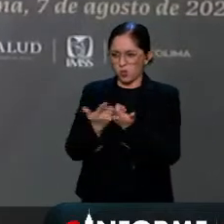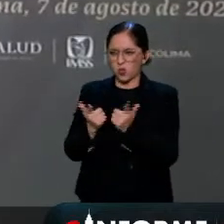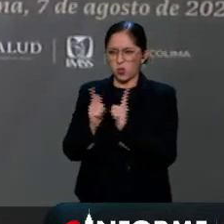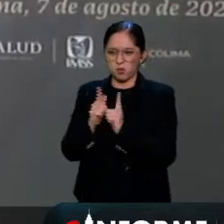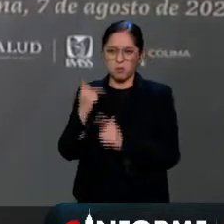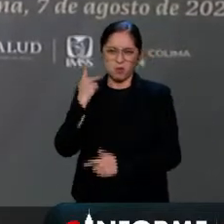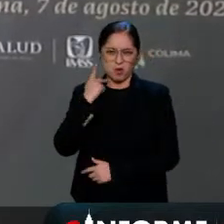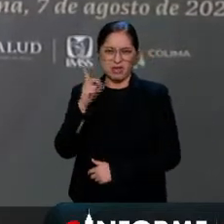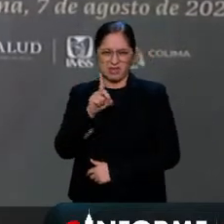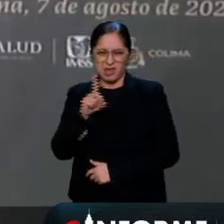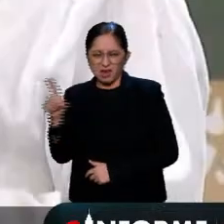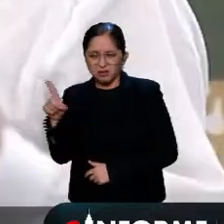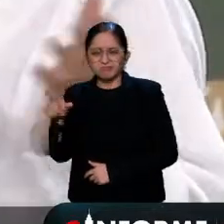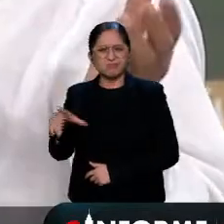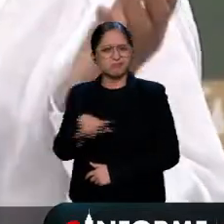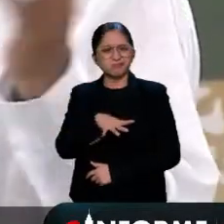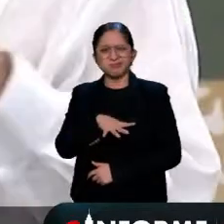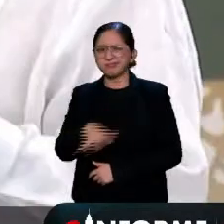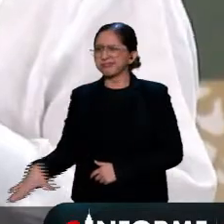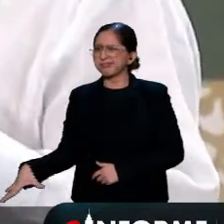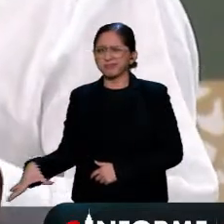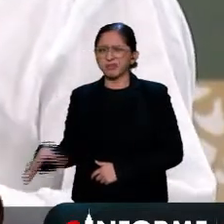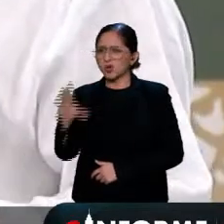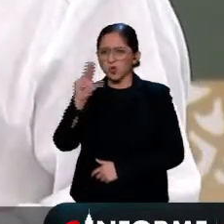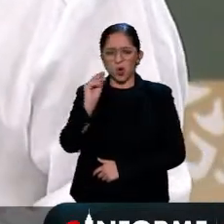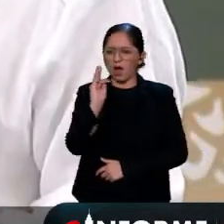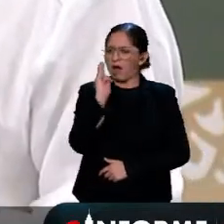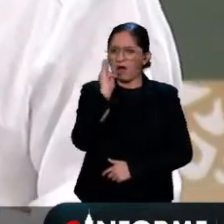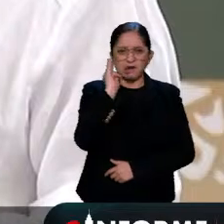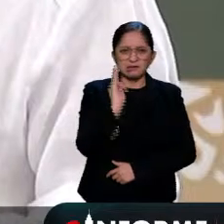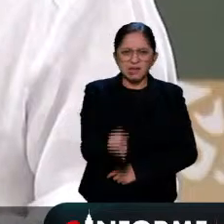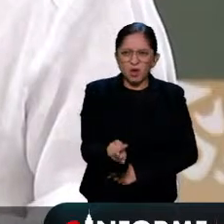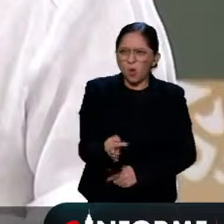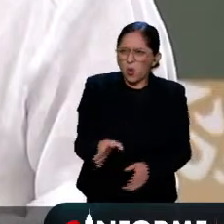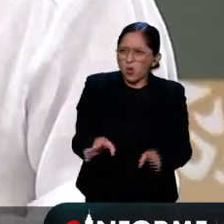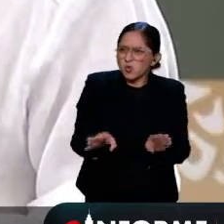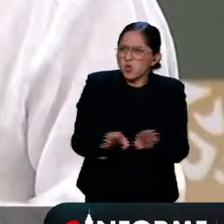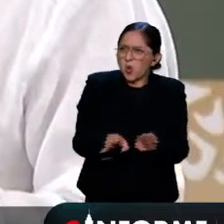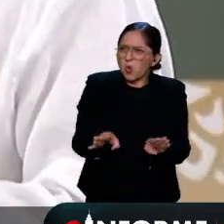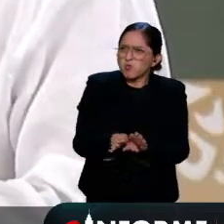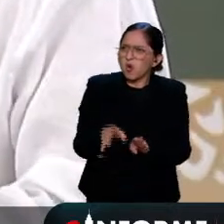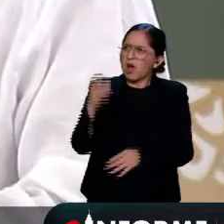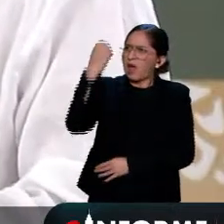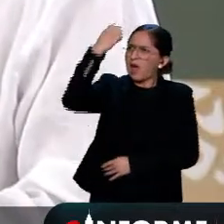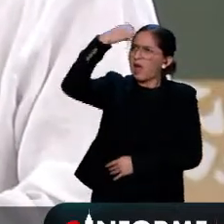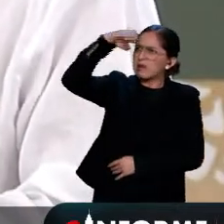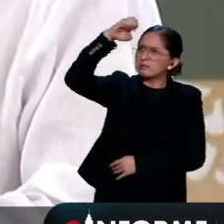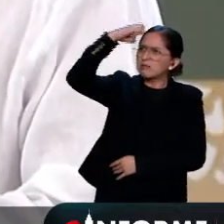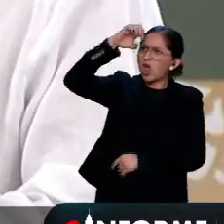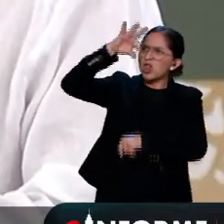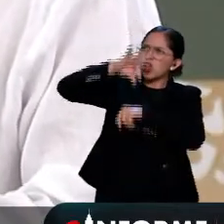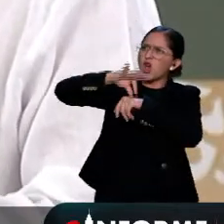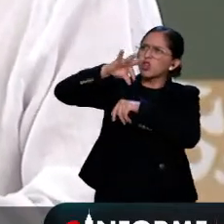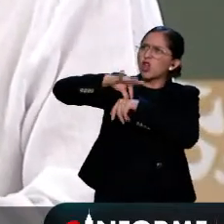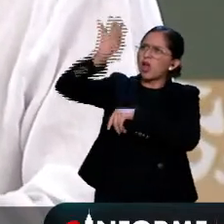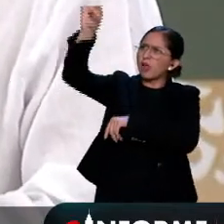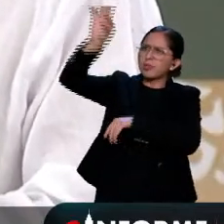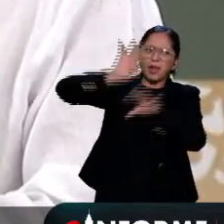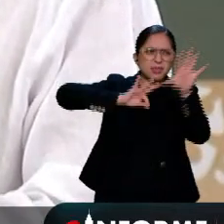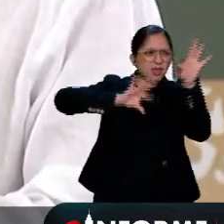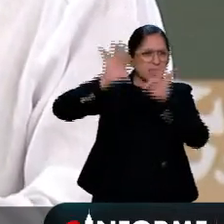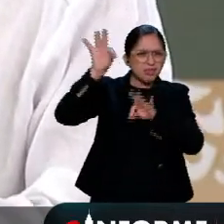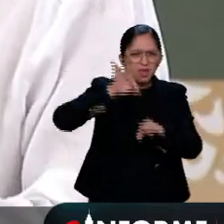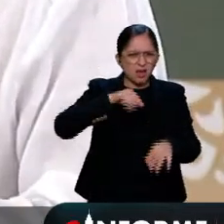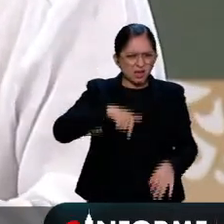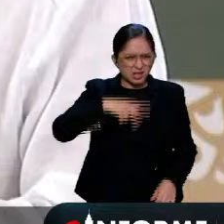la decisión que tomamos de traer especialistas. De una vez les digo, aquí en Colima